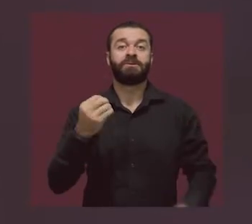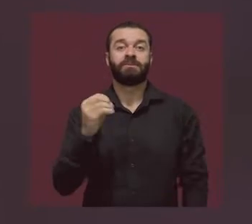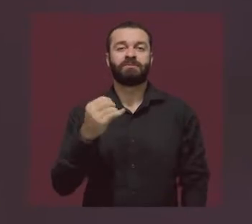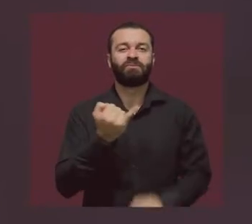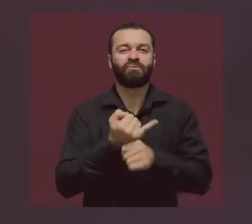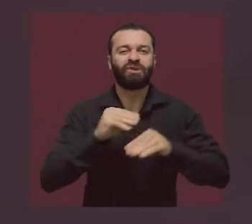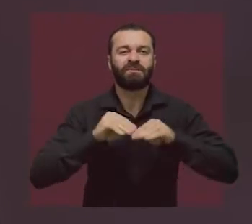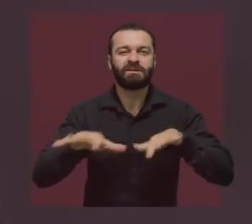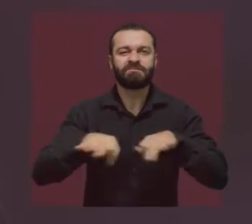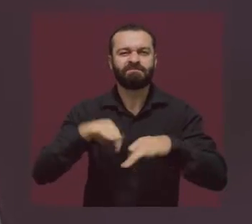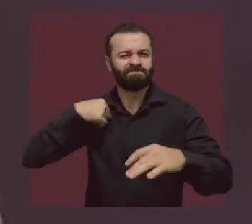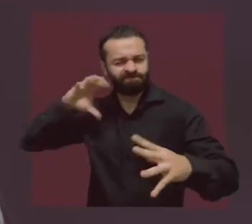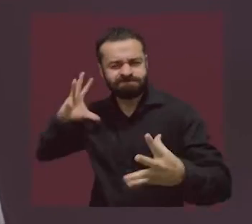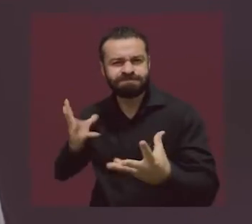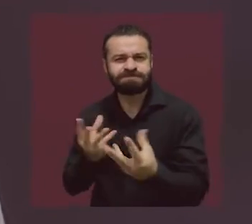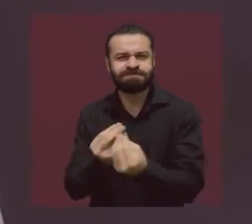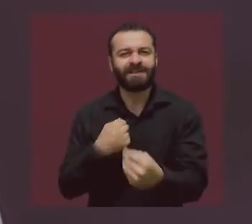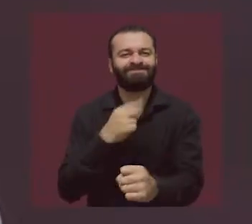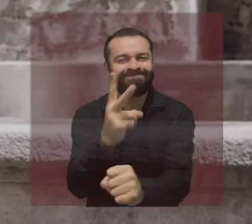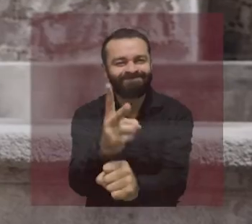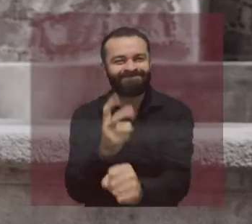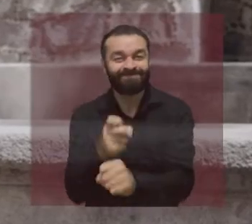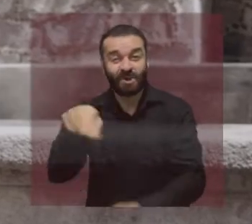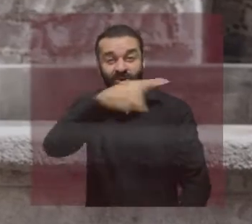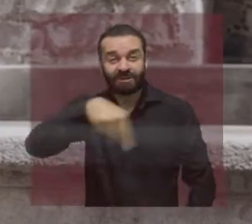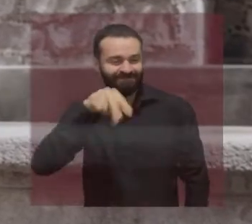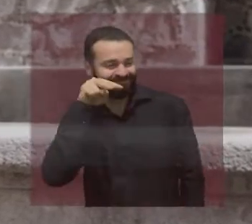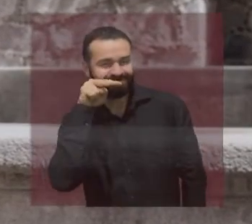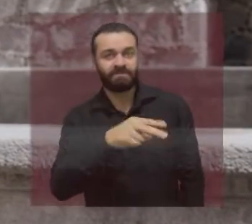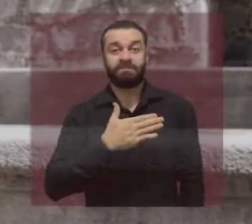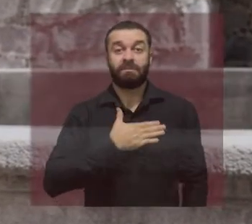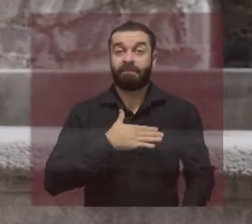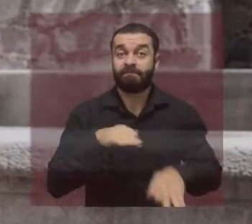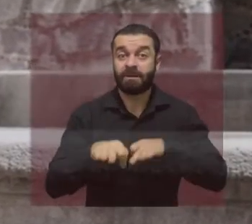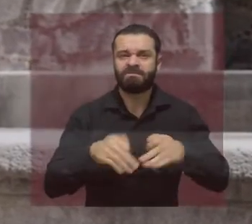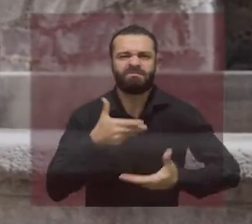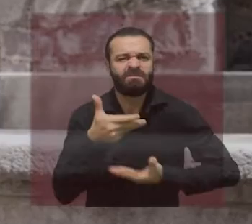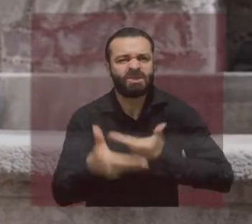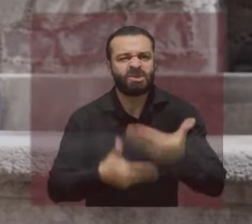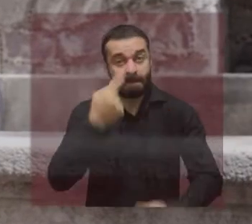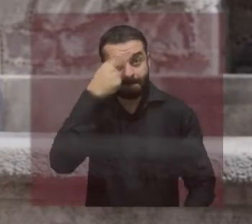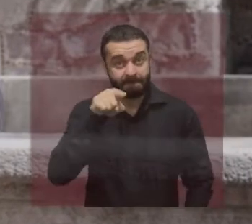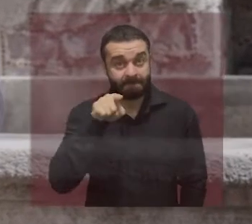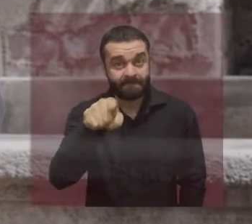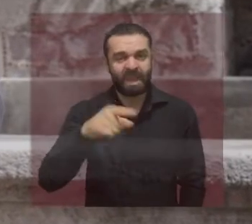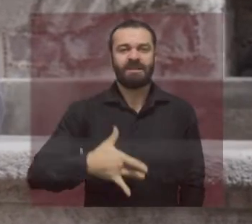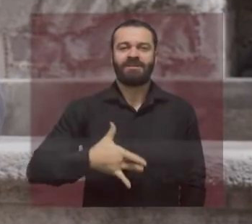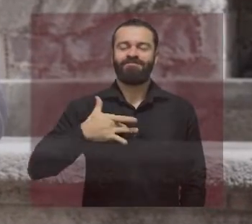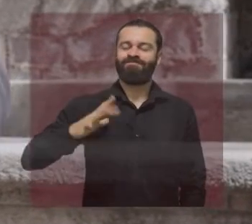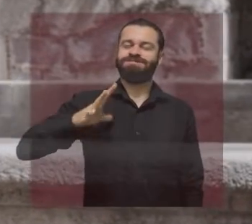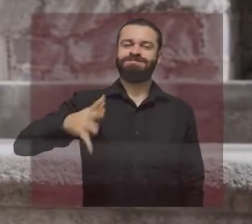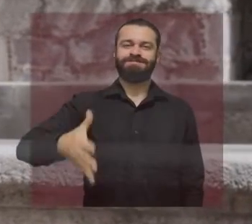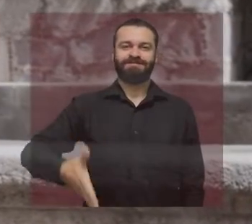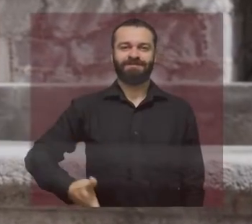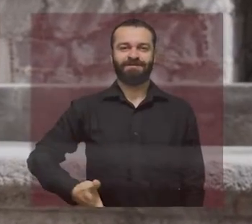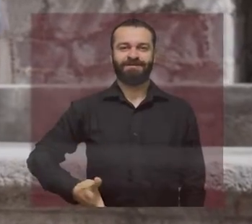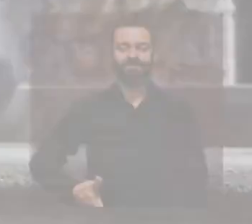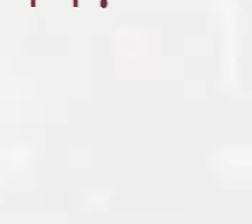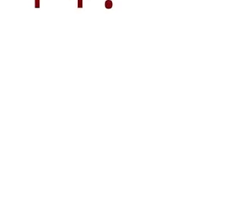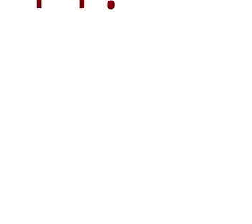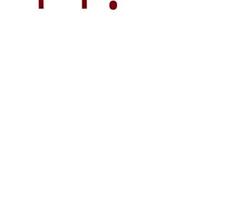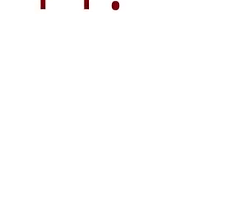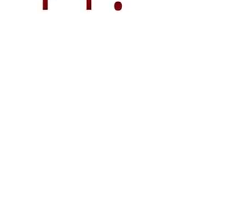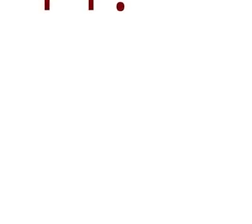que este 27 de octubre veas el informe de labores legislativas. Es un honor trabajar para ti.